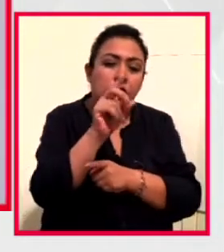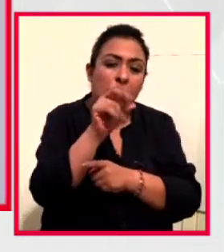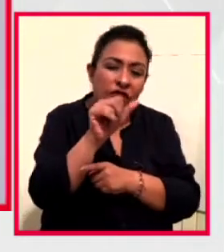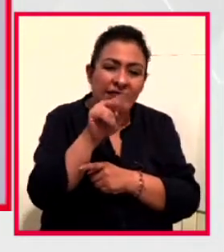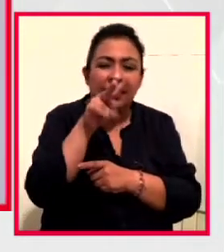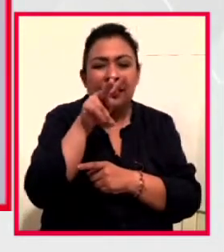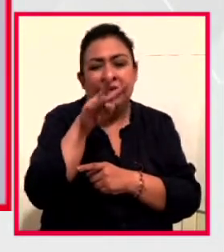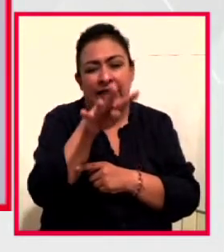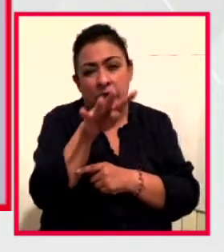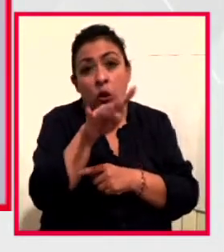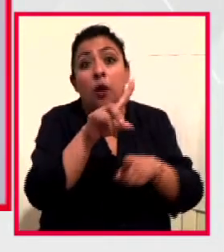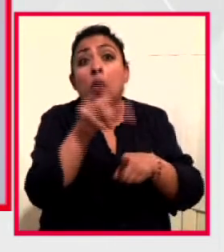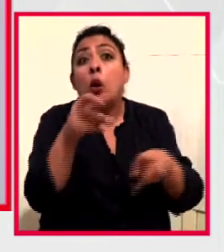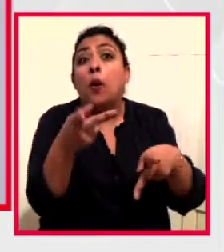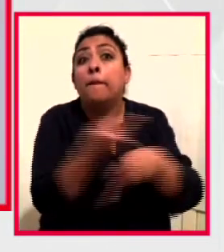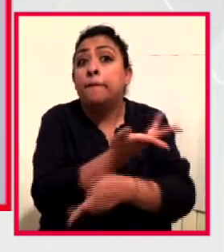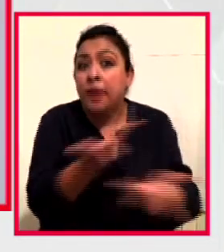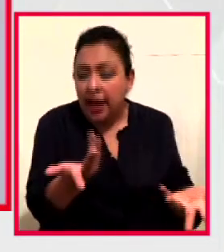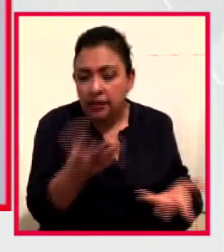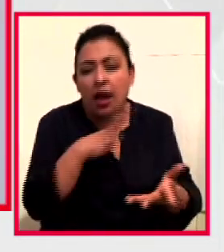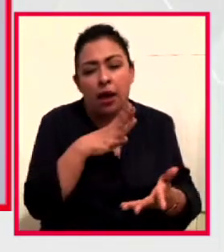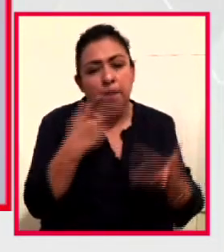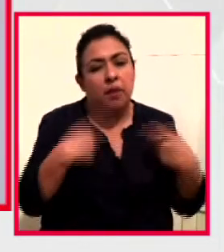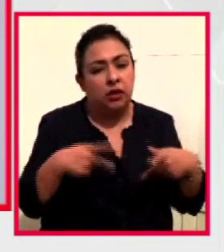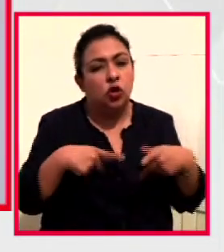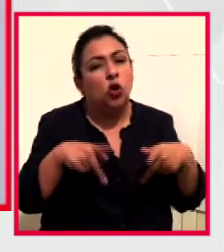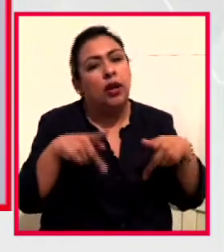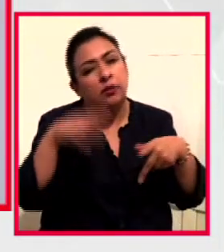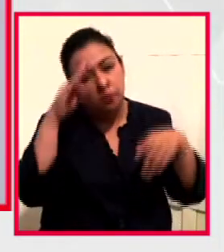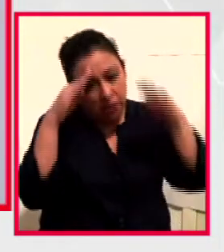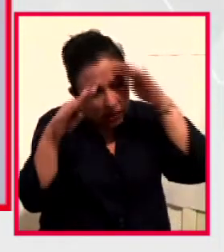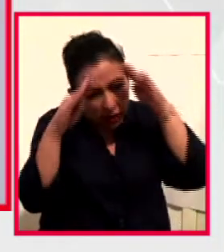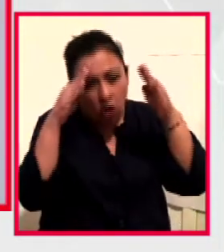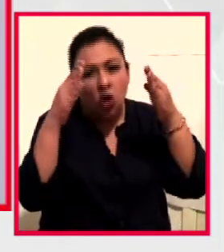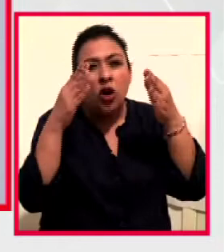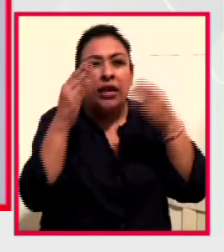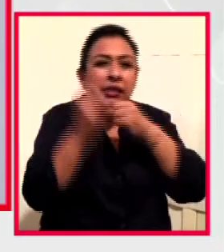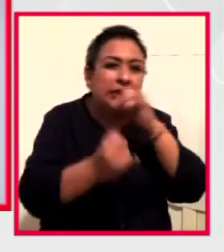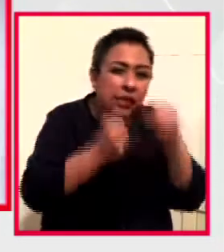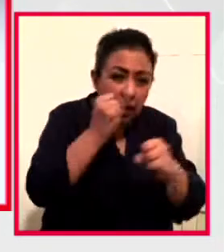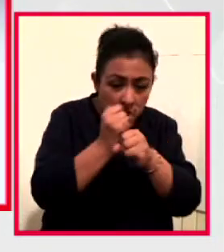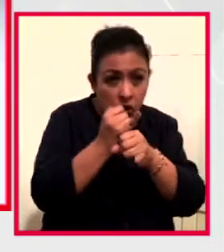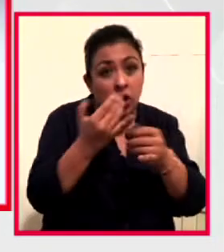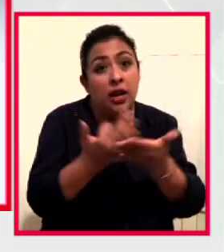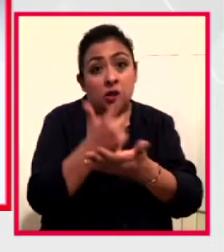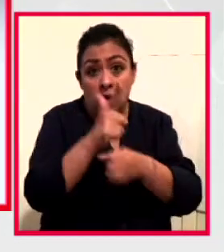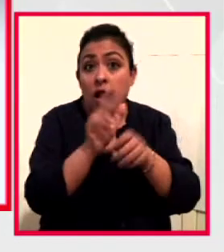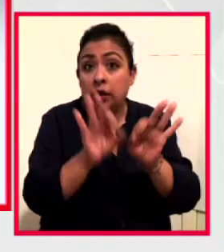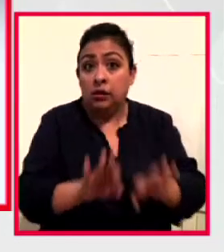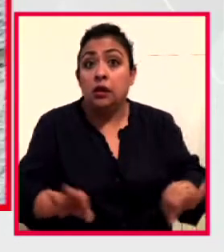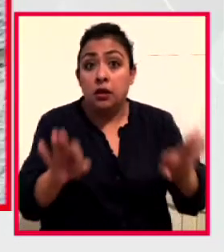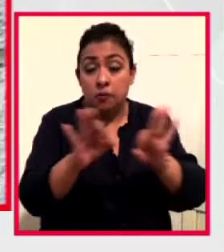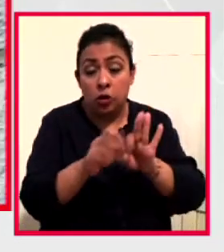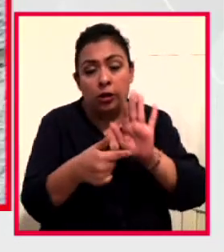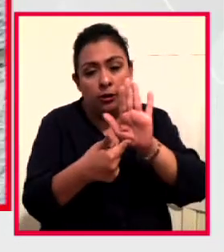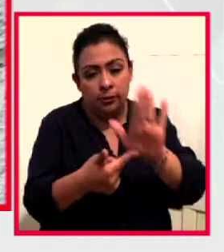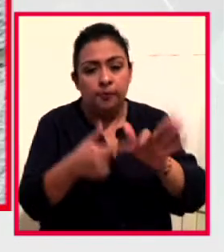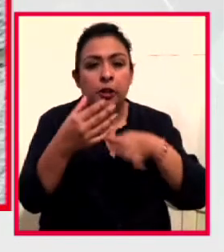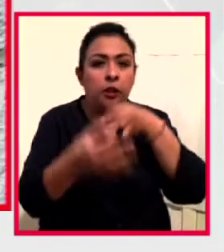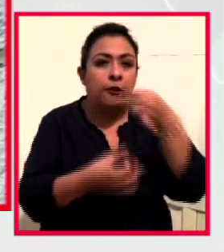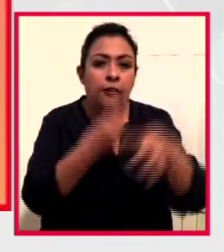tendremos a importantes especialistas y pensadores internacionales y nacionales. Noticias 22,